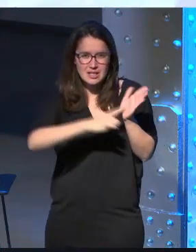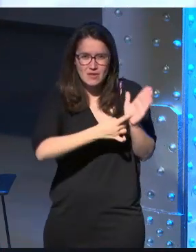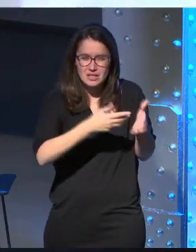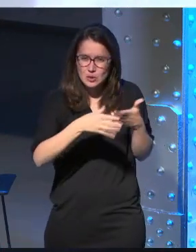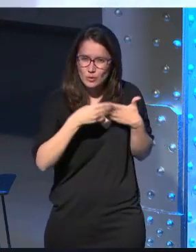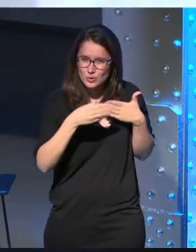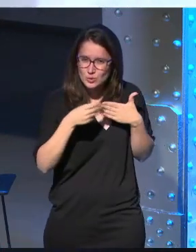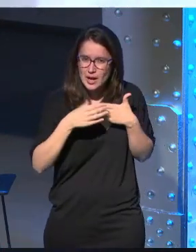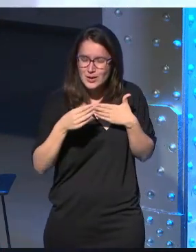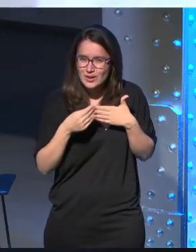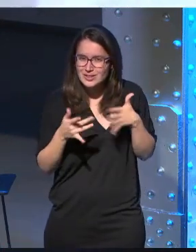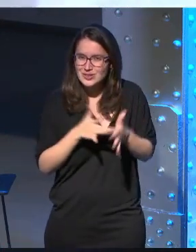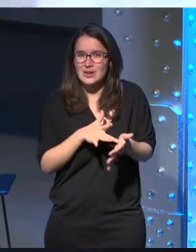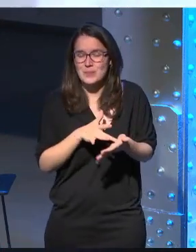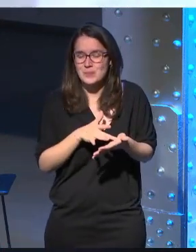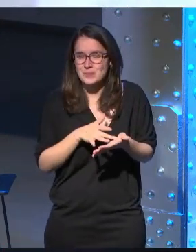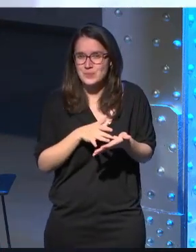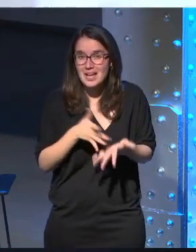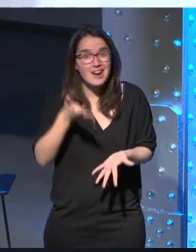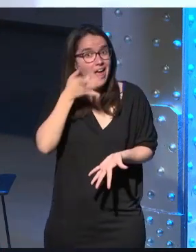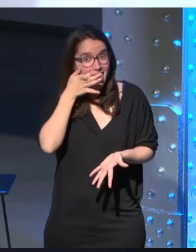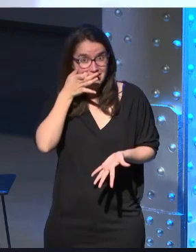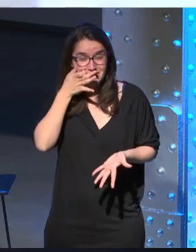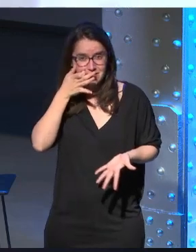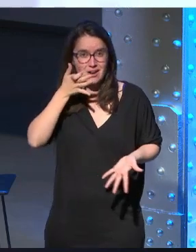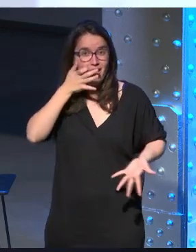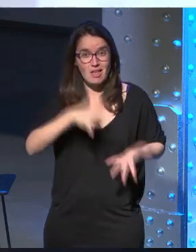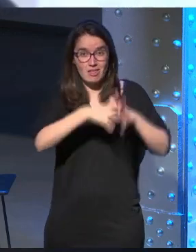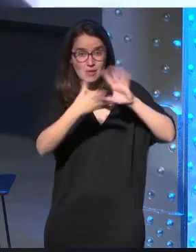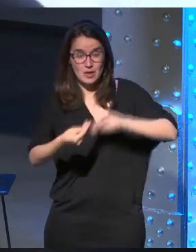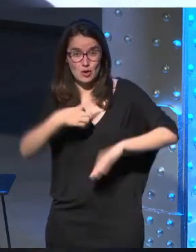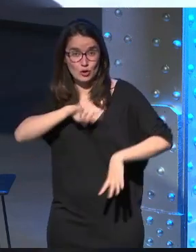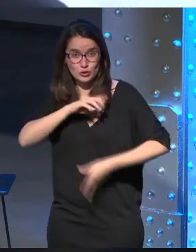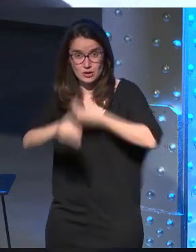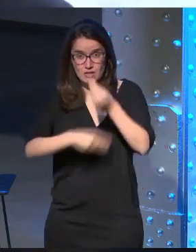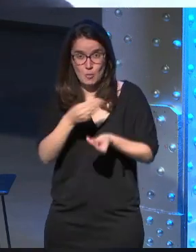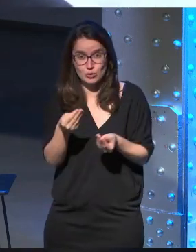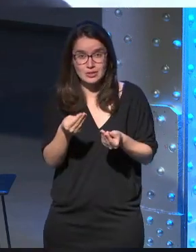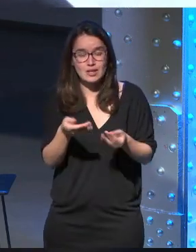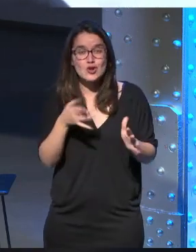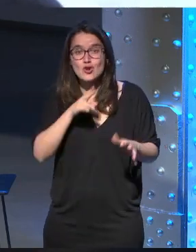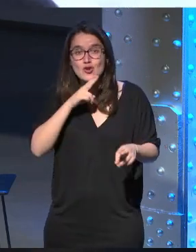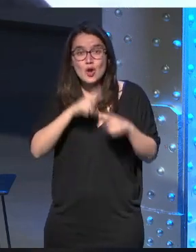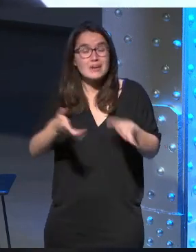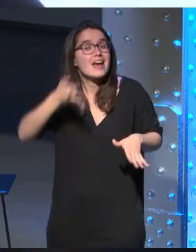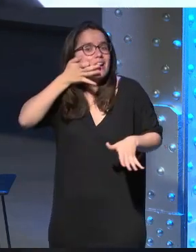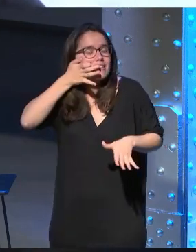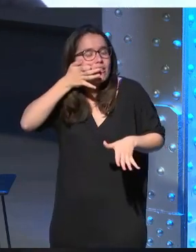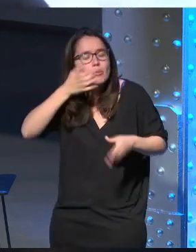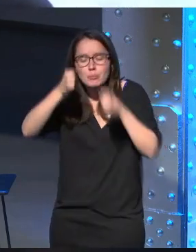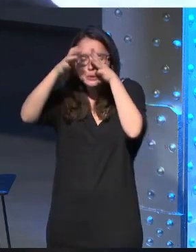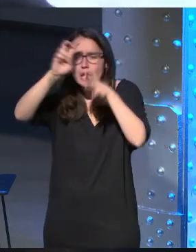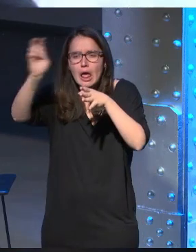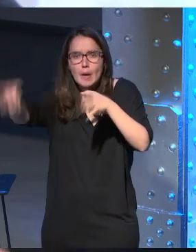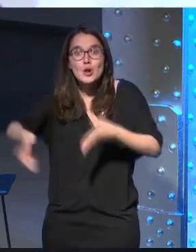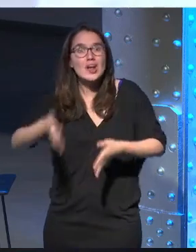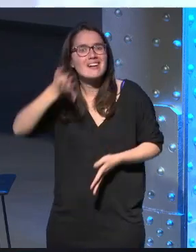usuario que sean reales acordes a lo que nosotros hacemos se llama realidad lo que sea realidad virtual aumentada